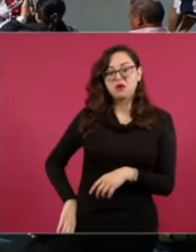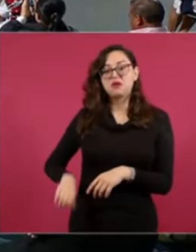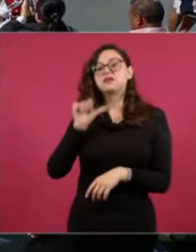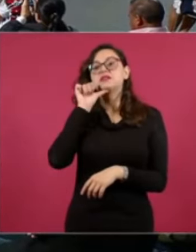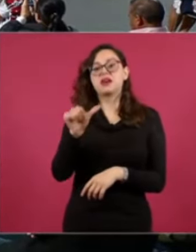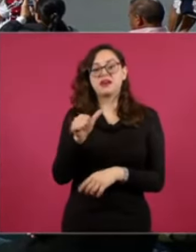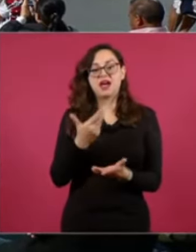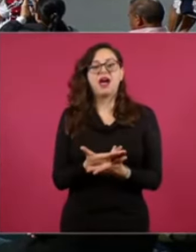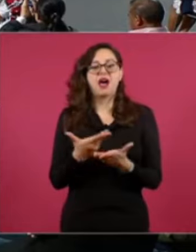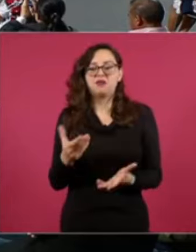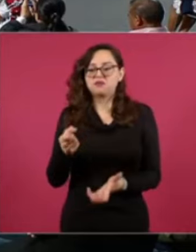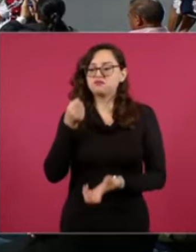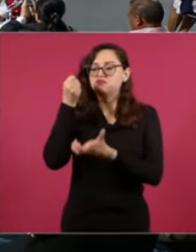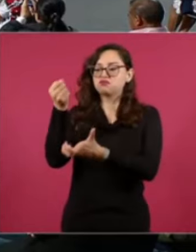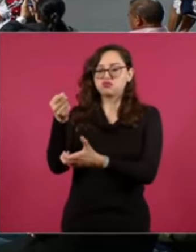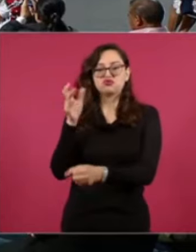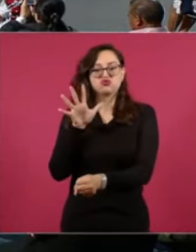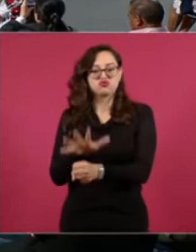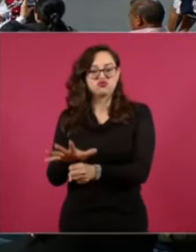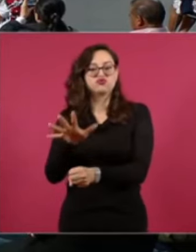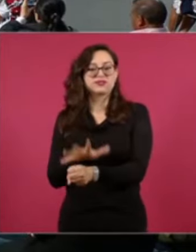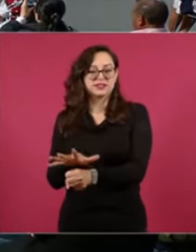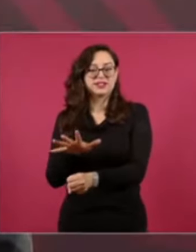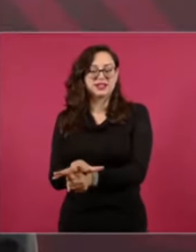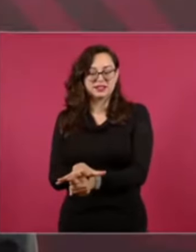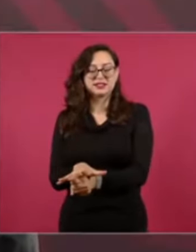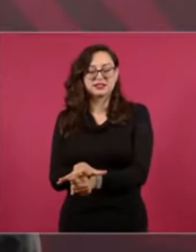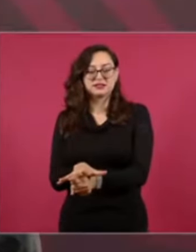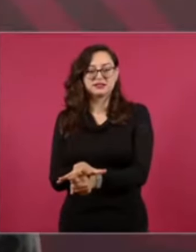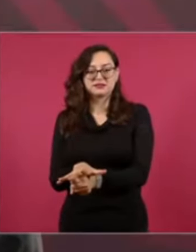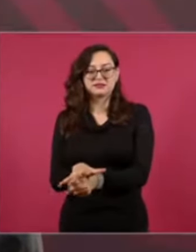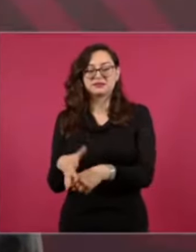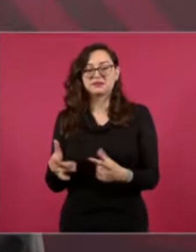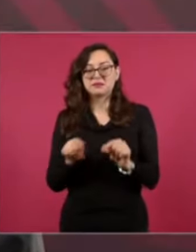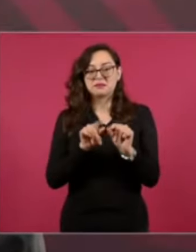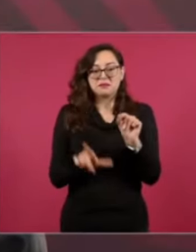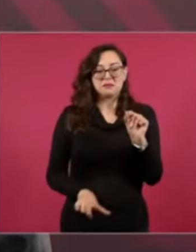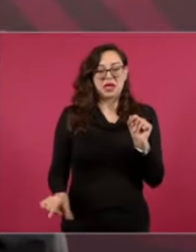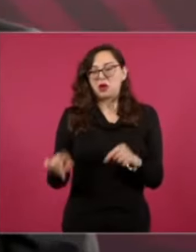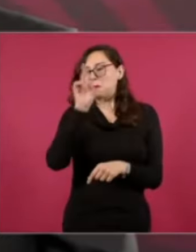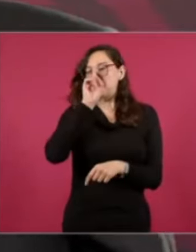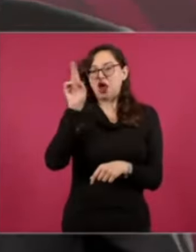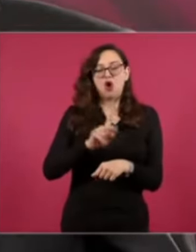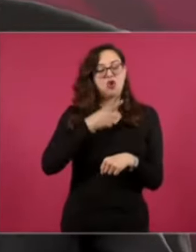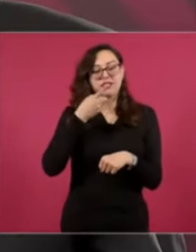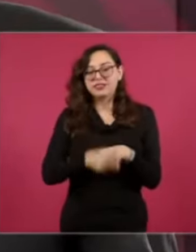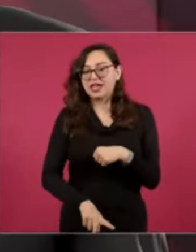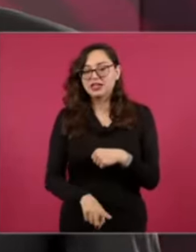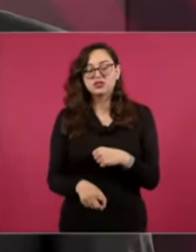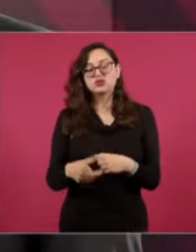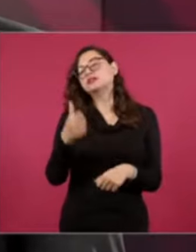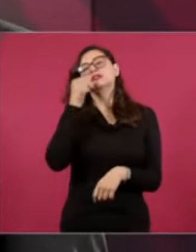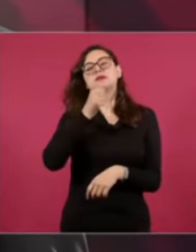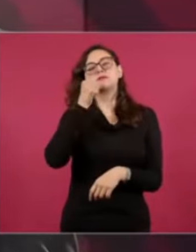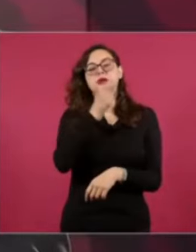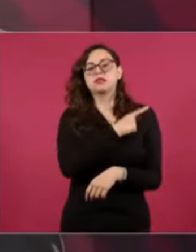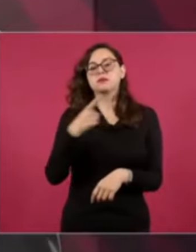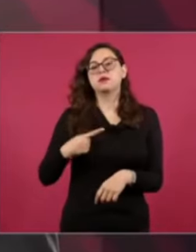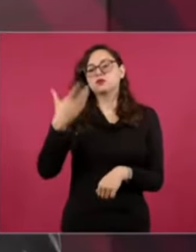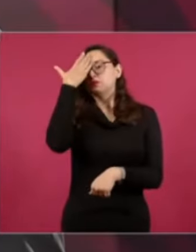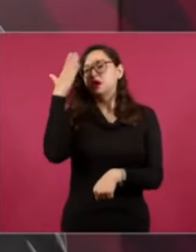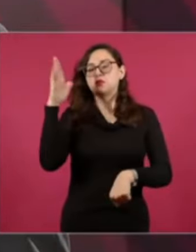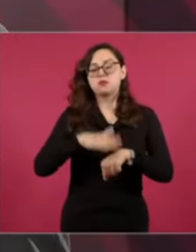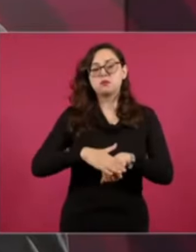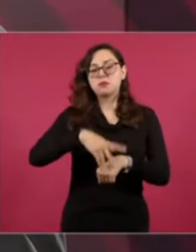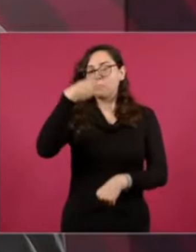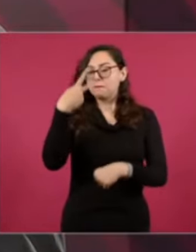El presupuesto alcanza. Rinde. Porque lo que más perjudicaba a México. Y eso no hay que olvidarlo. Era la